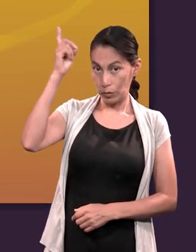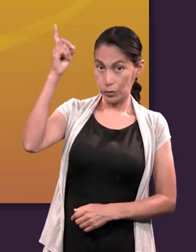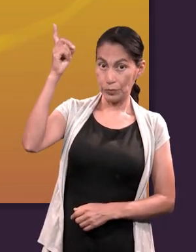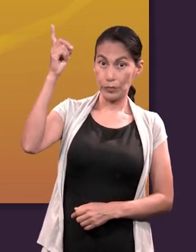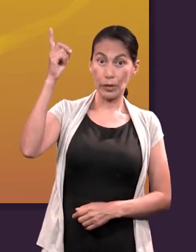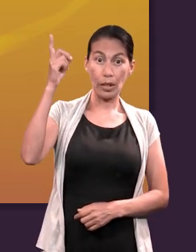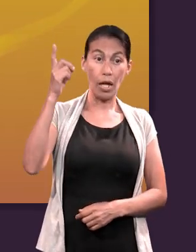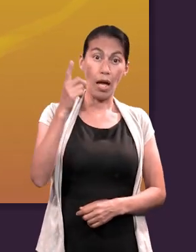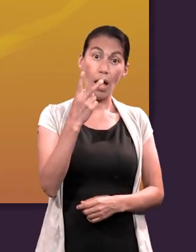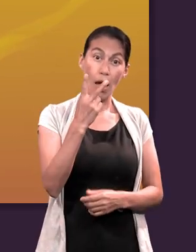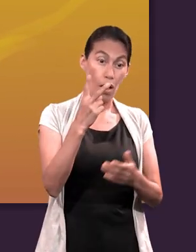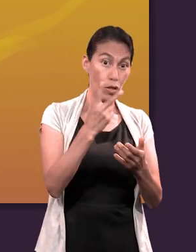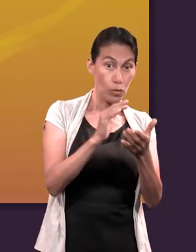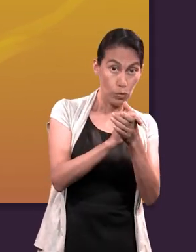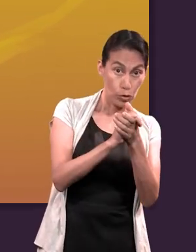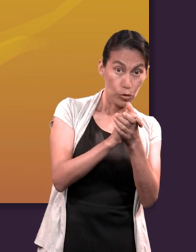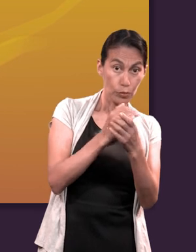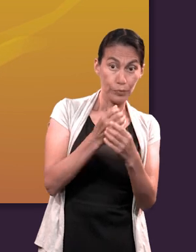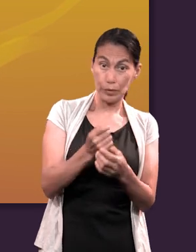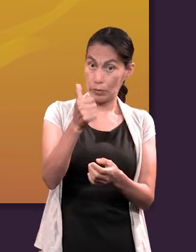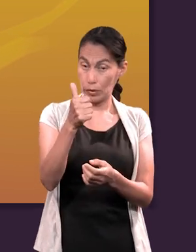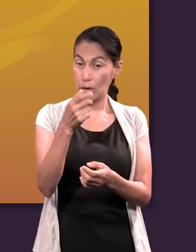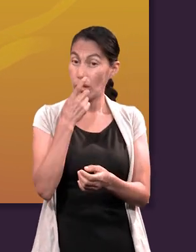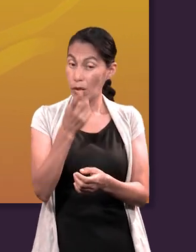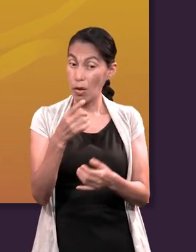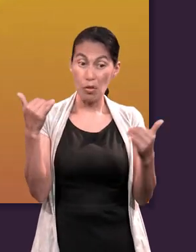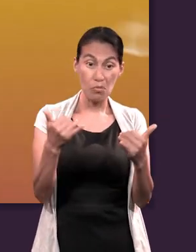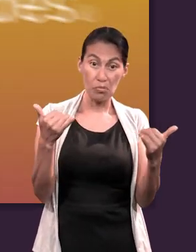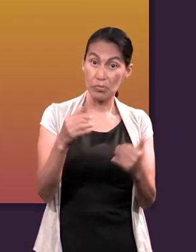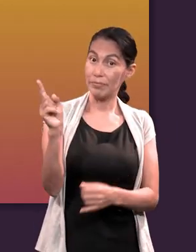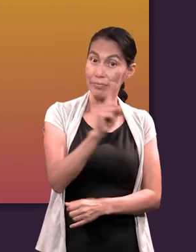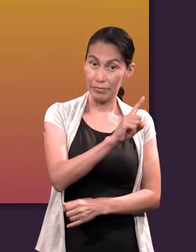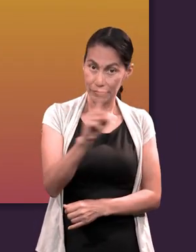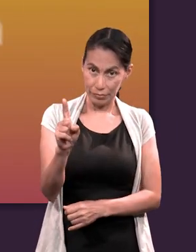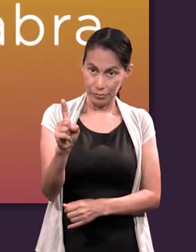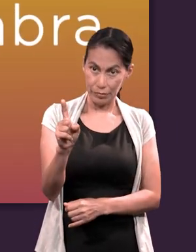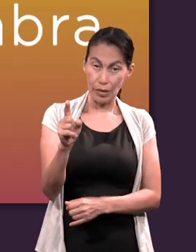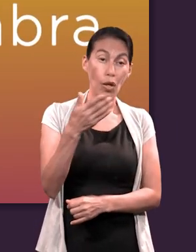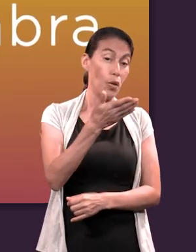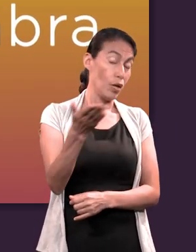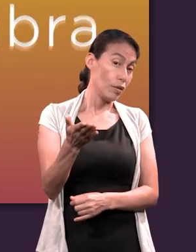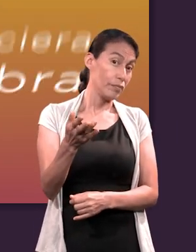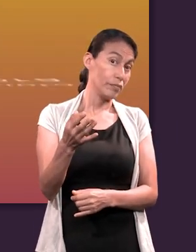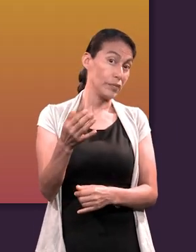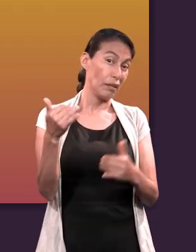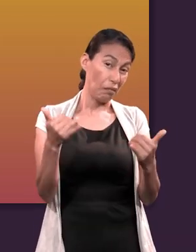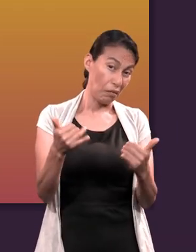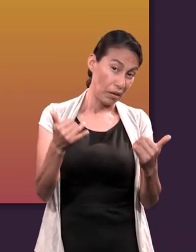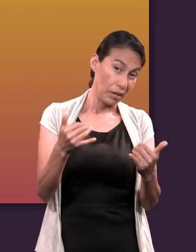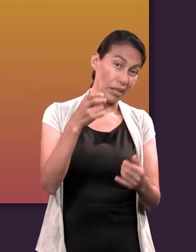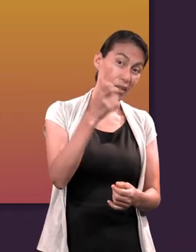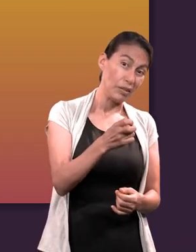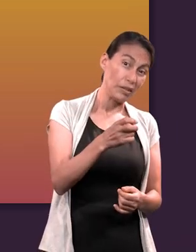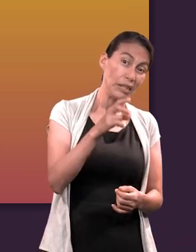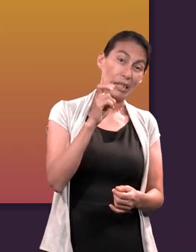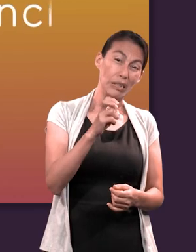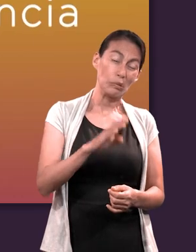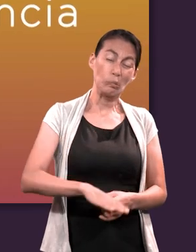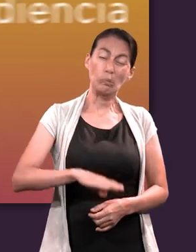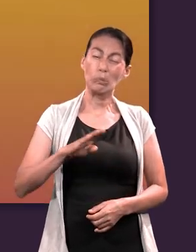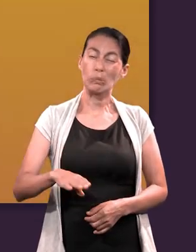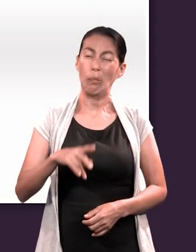Dios advirtió específicamente a la primera pareja que no desobedecieran su palabra y que el resultado de la